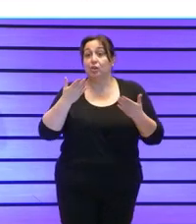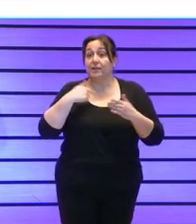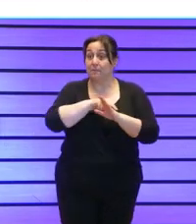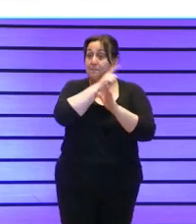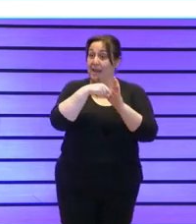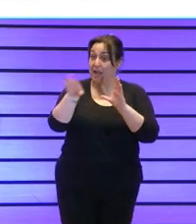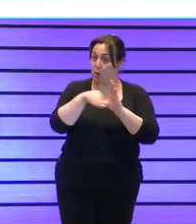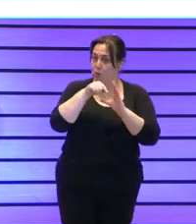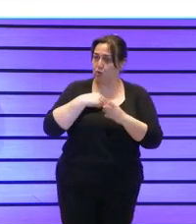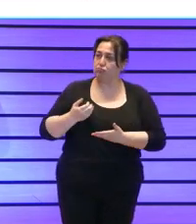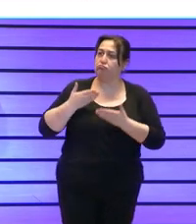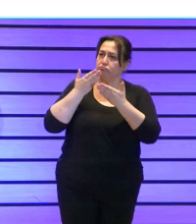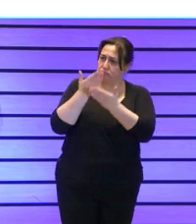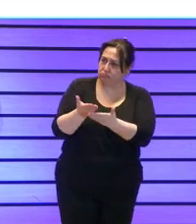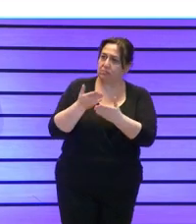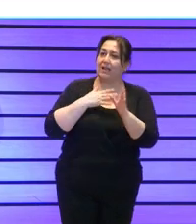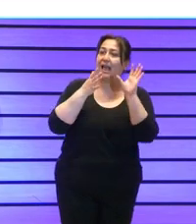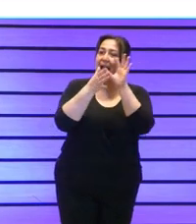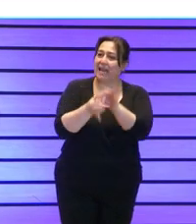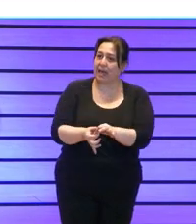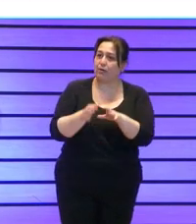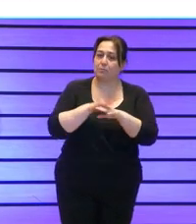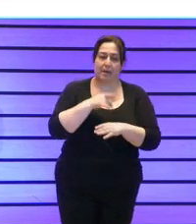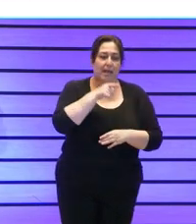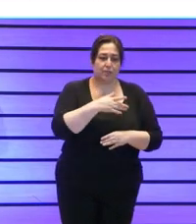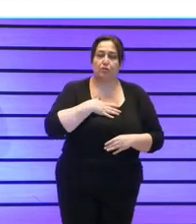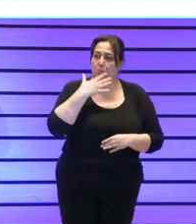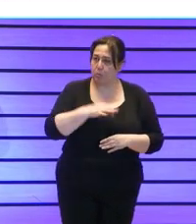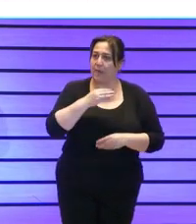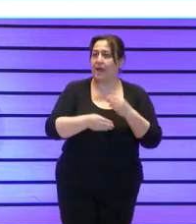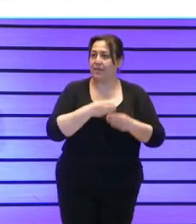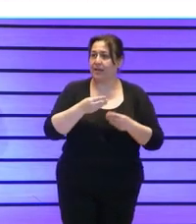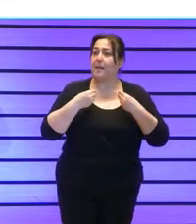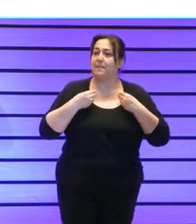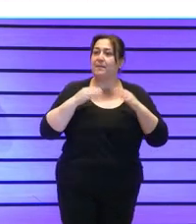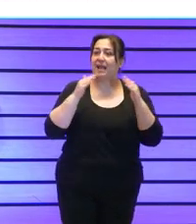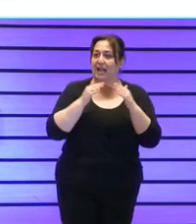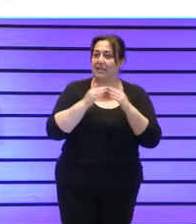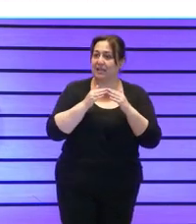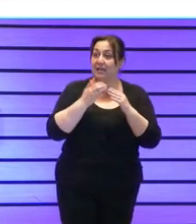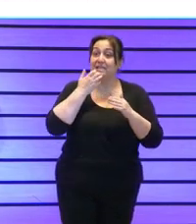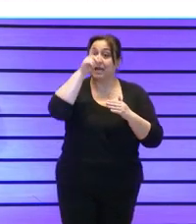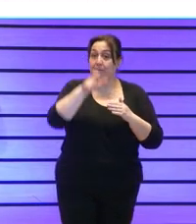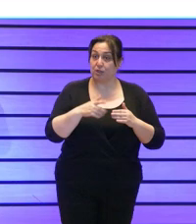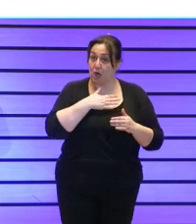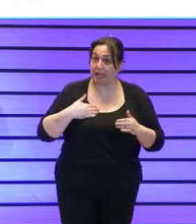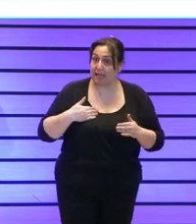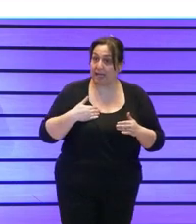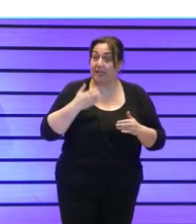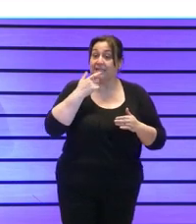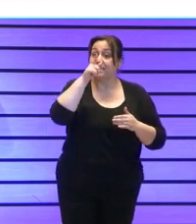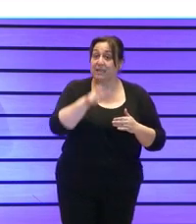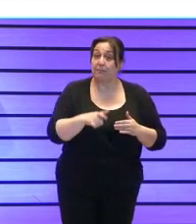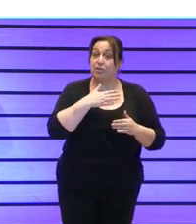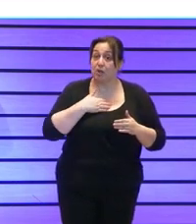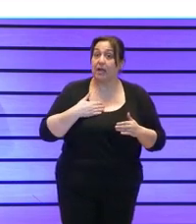aliados para testar y pilotar que eso era posible que era posible vivir en los hogares cuando así la persona lo desea y que aquella persona que